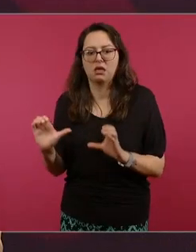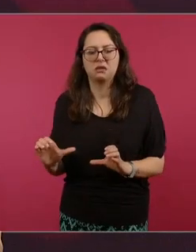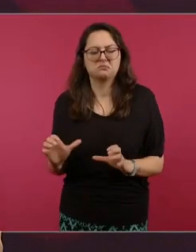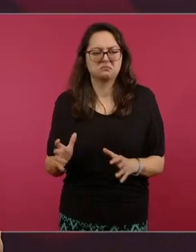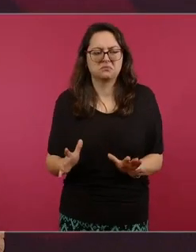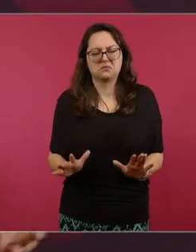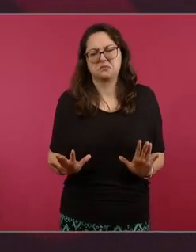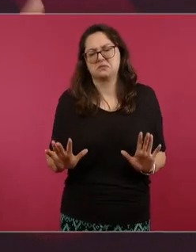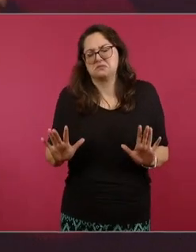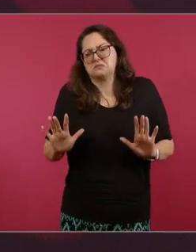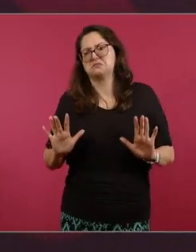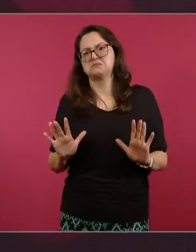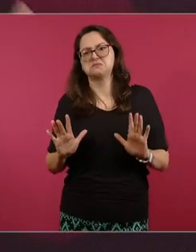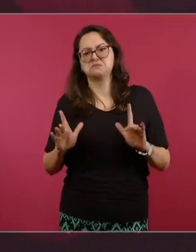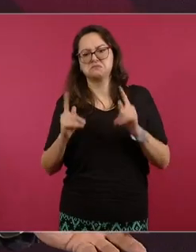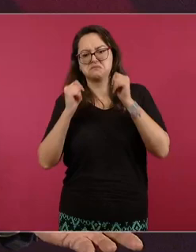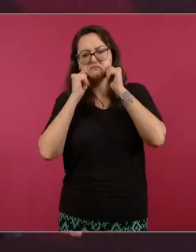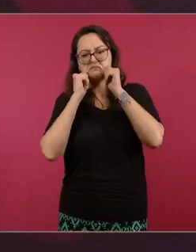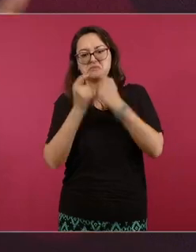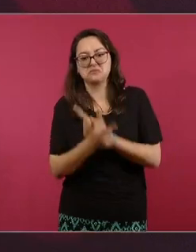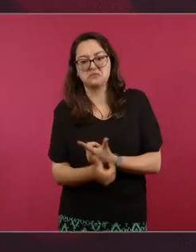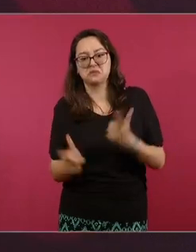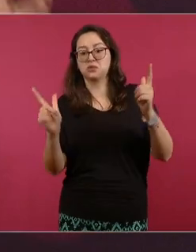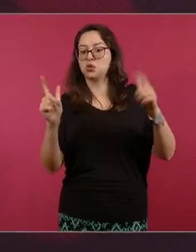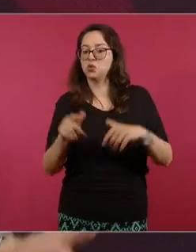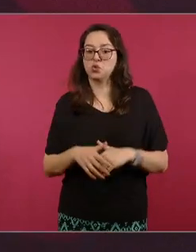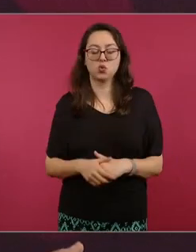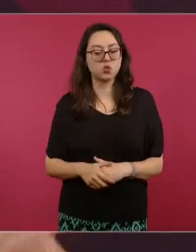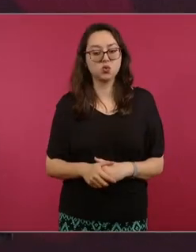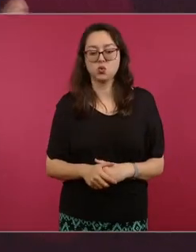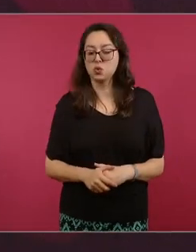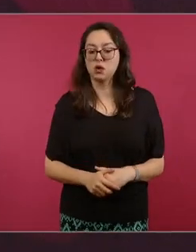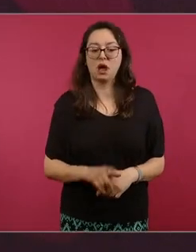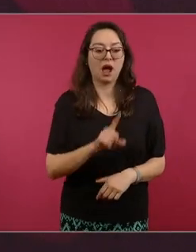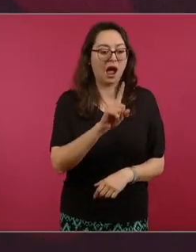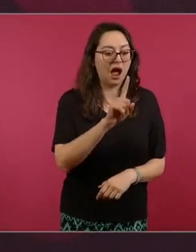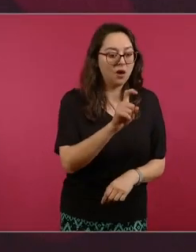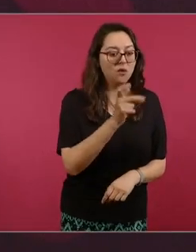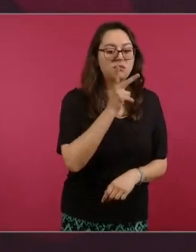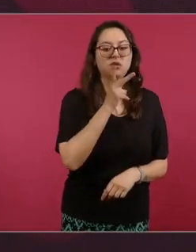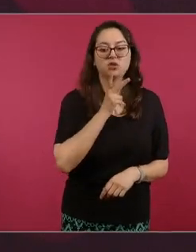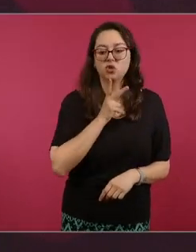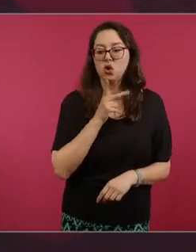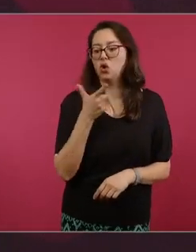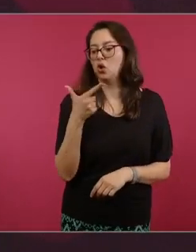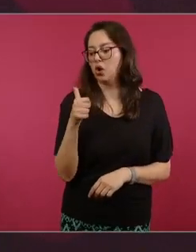que tienen que ver con el agua que tienen que ver con el petróleo que tienen que ver con el gas